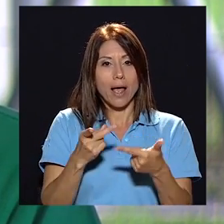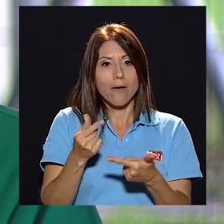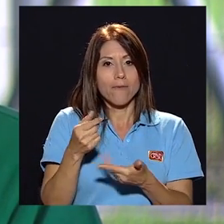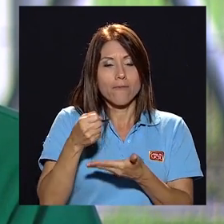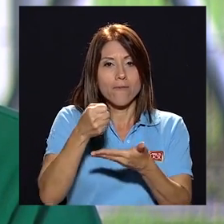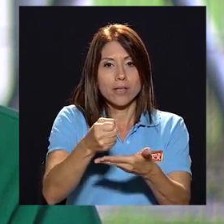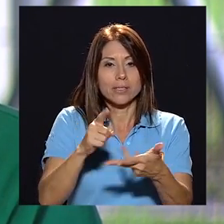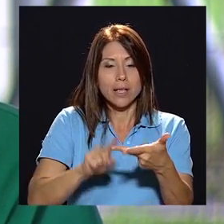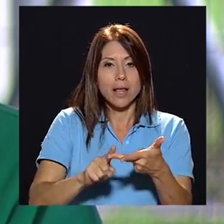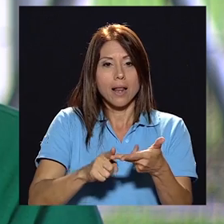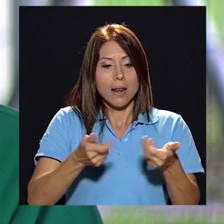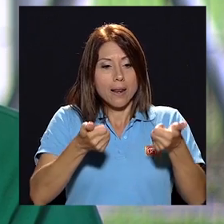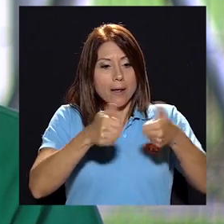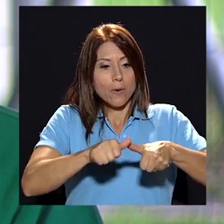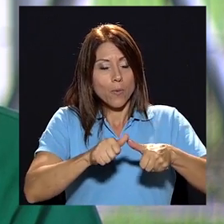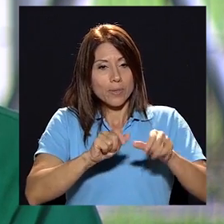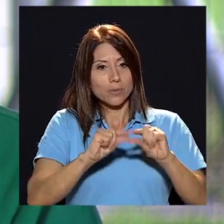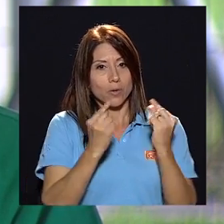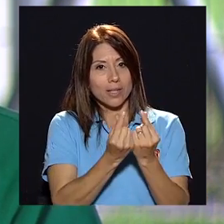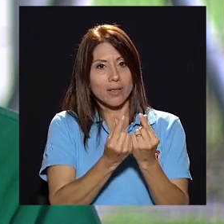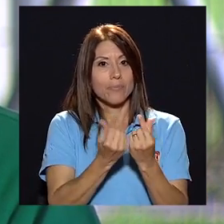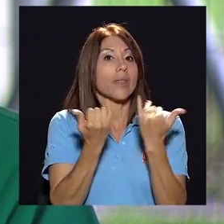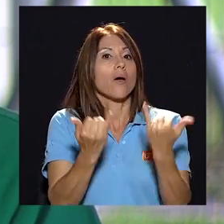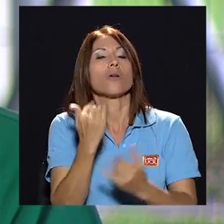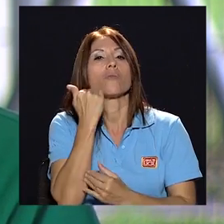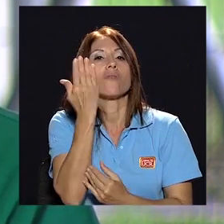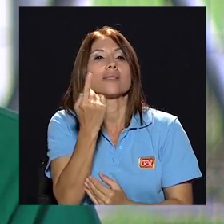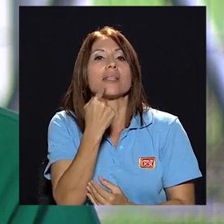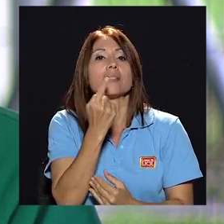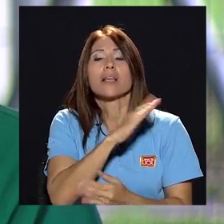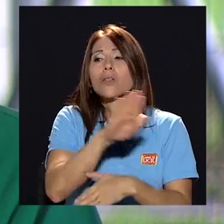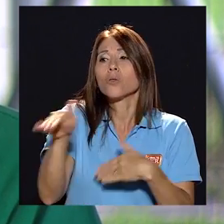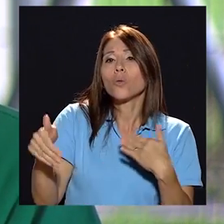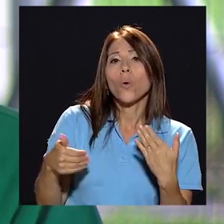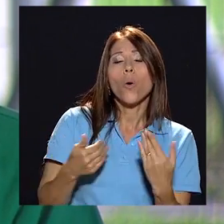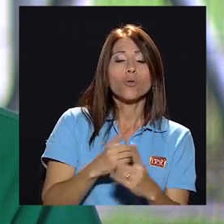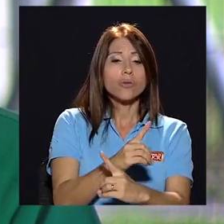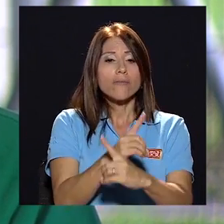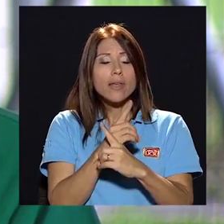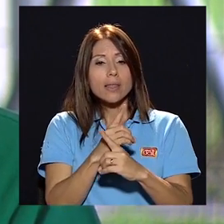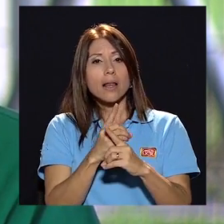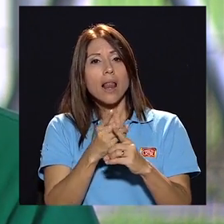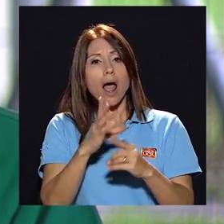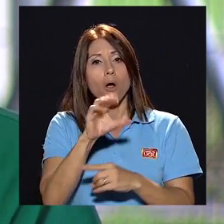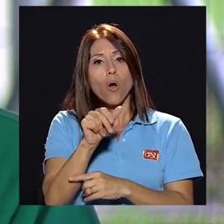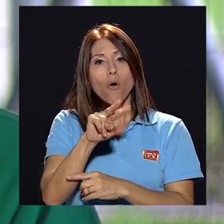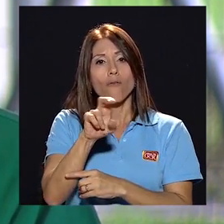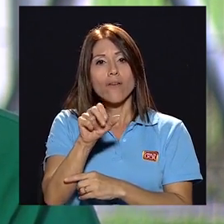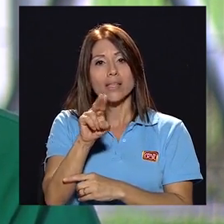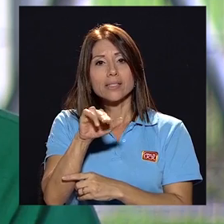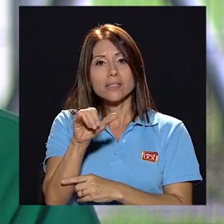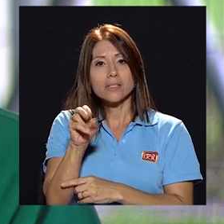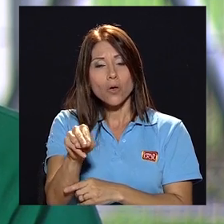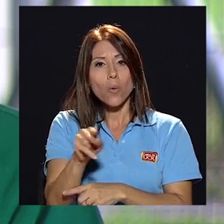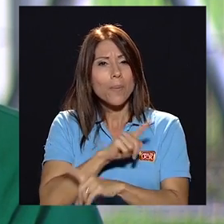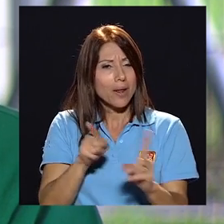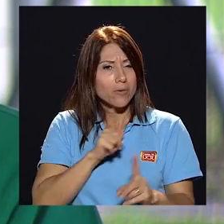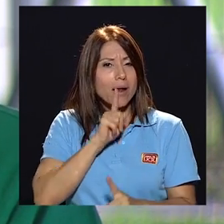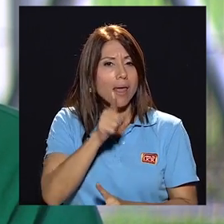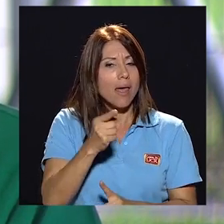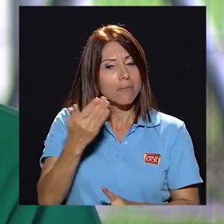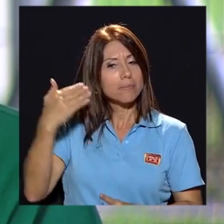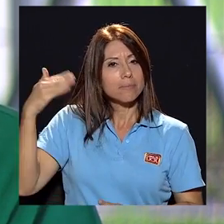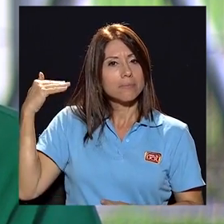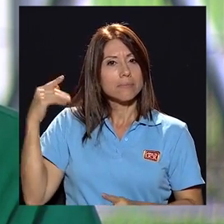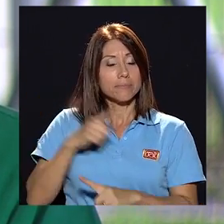la convención colectiva ahora es muy fácil venir a decir que todos y todas ofrecen la defensa de la convención pero la realidad es la historia que